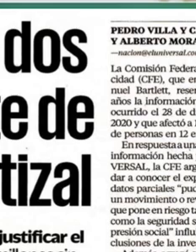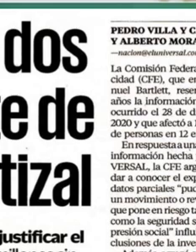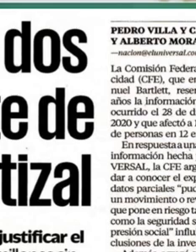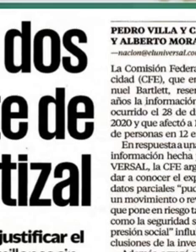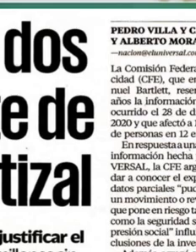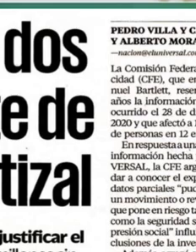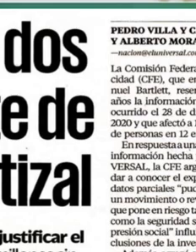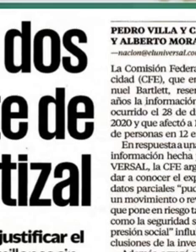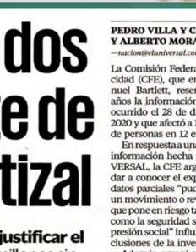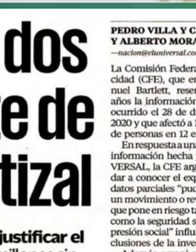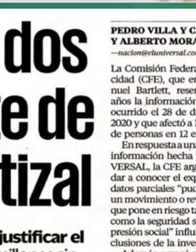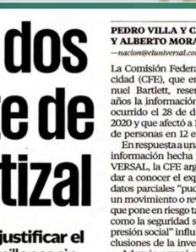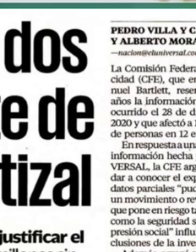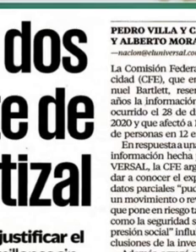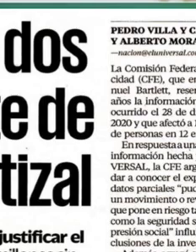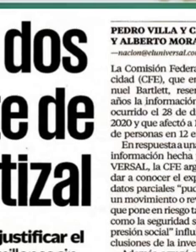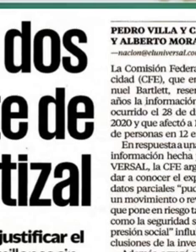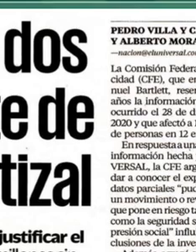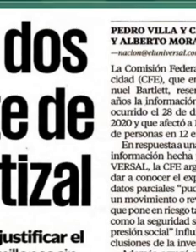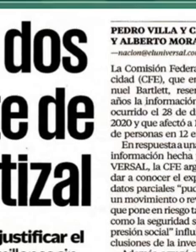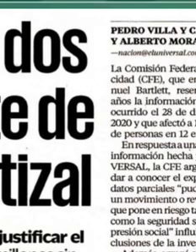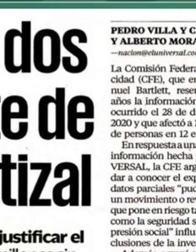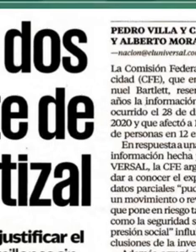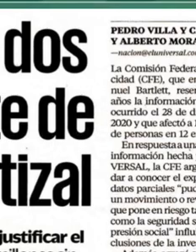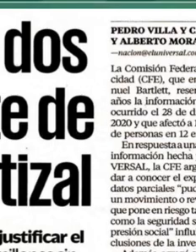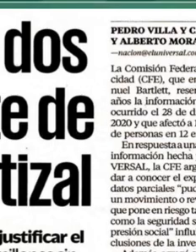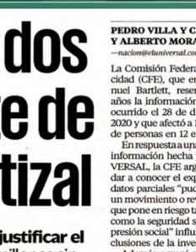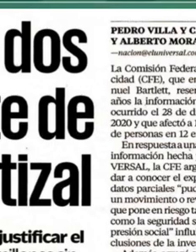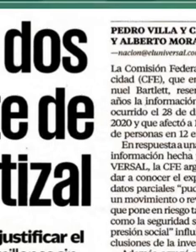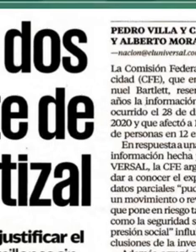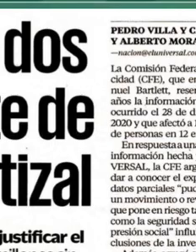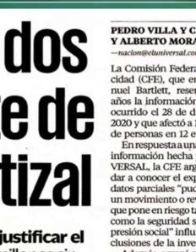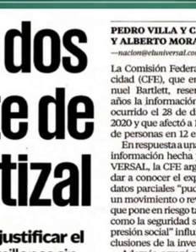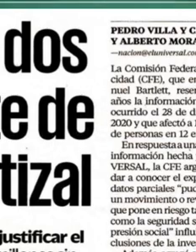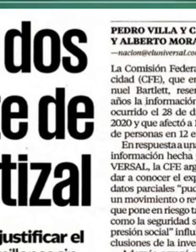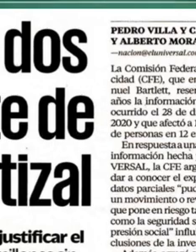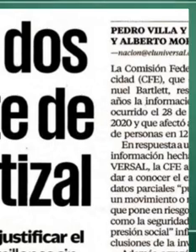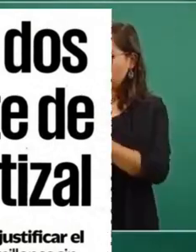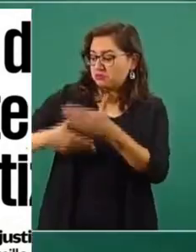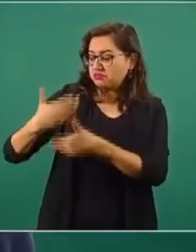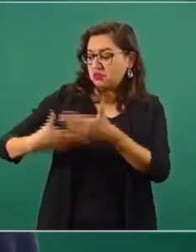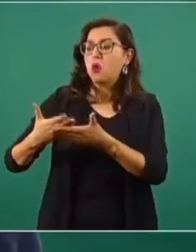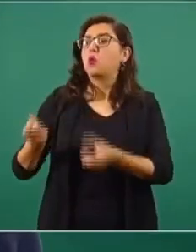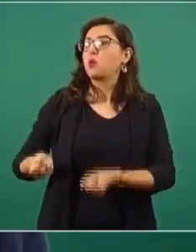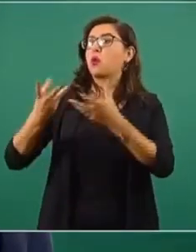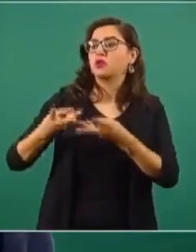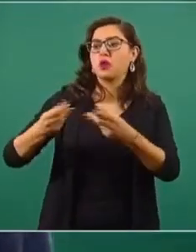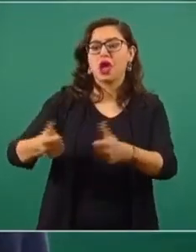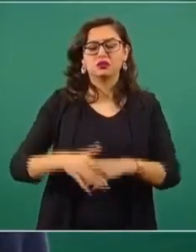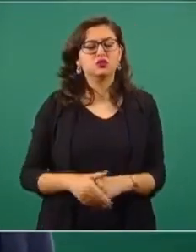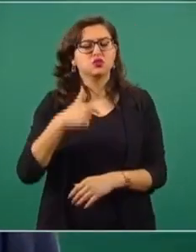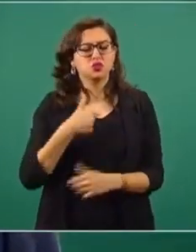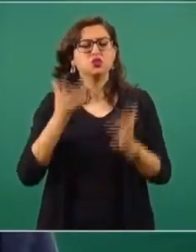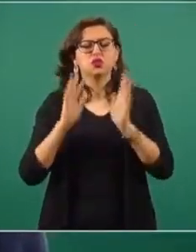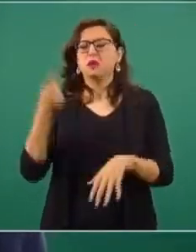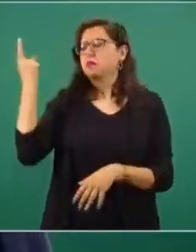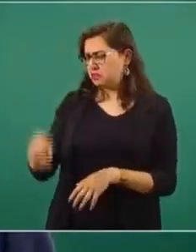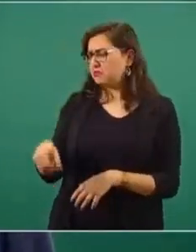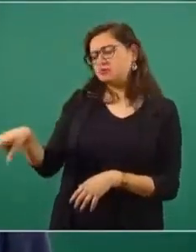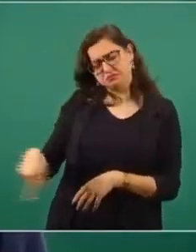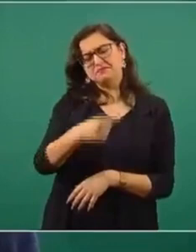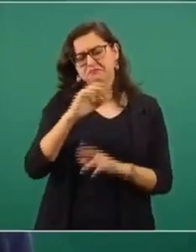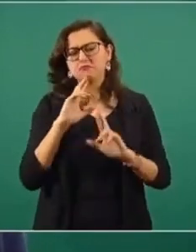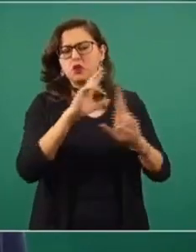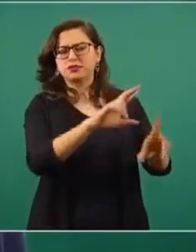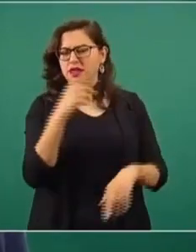cuánto papel sanitario utilizamos, me están pidiendo esa información, le di instrucciones al secretario particular que